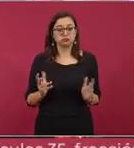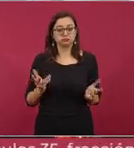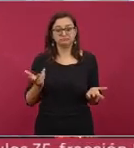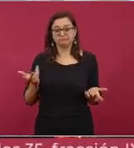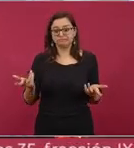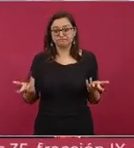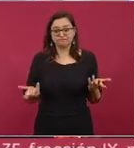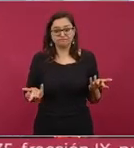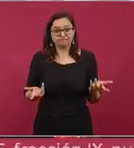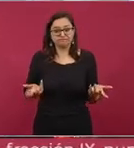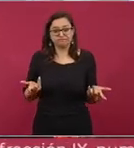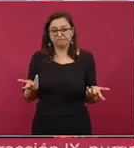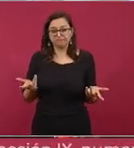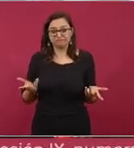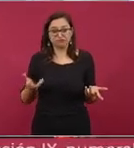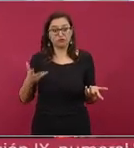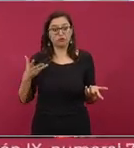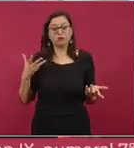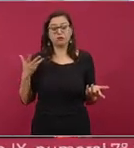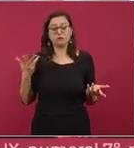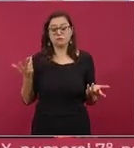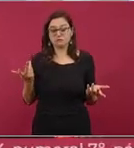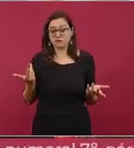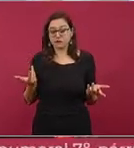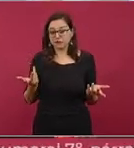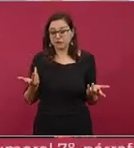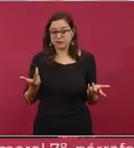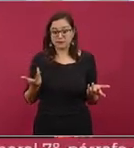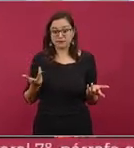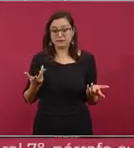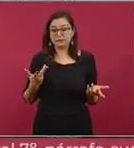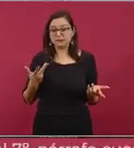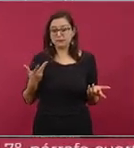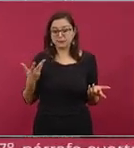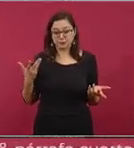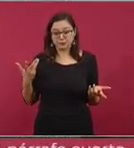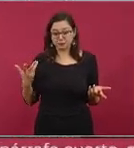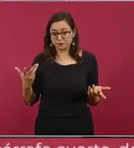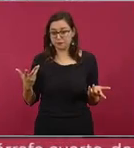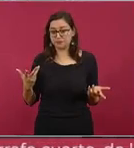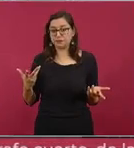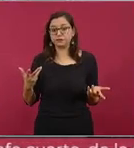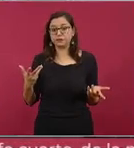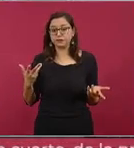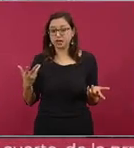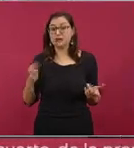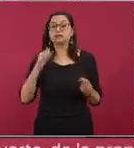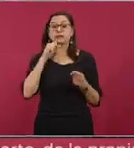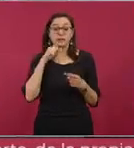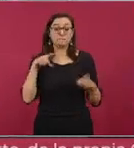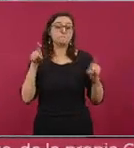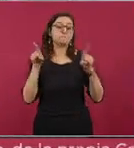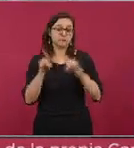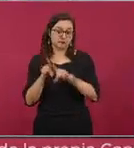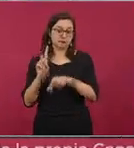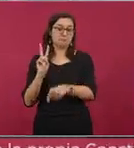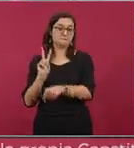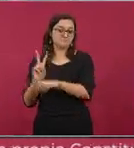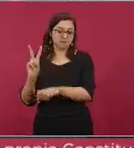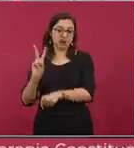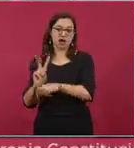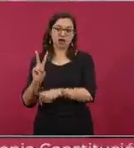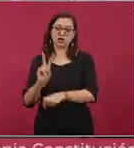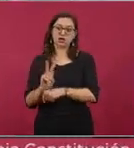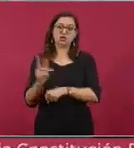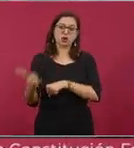y ya hubo un vuelo de una línea venezolana entonces yo no